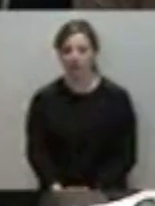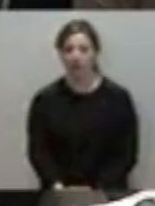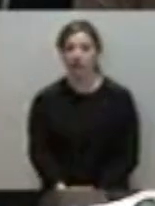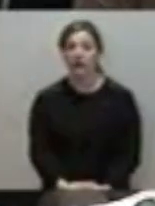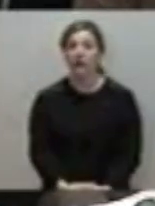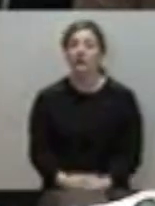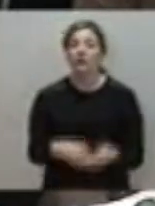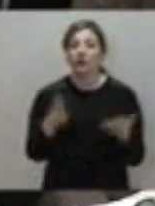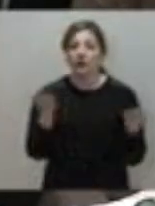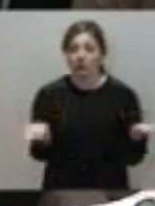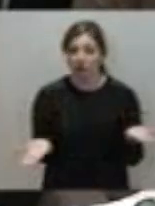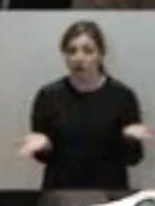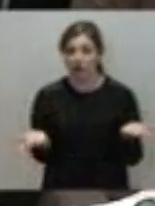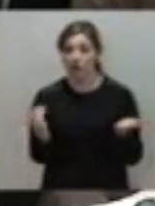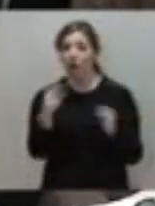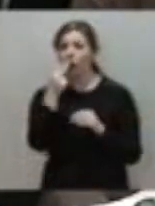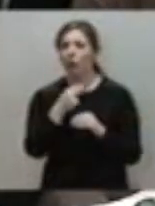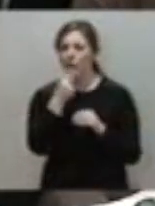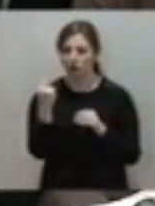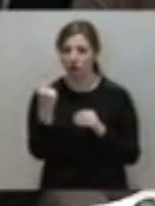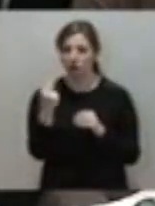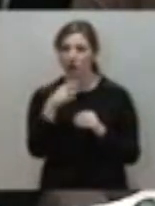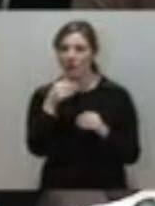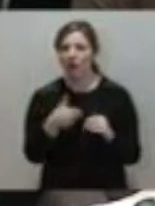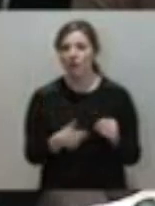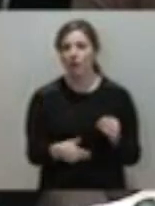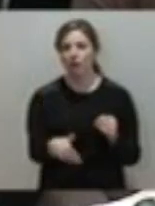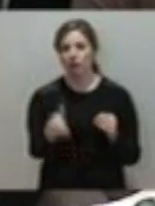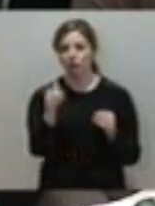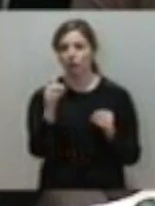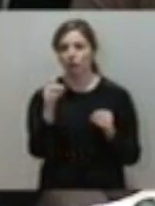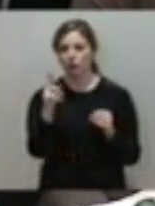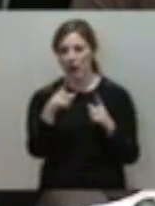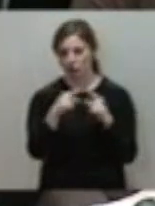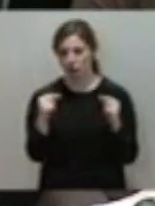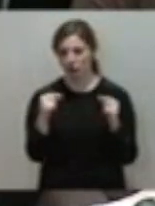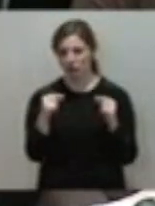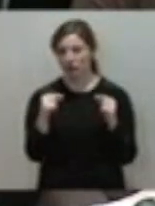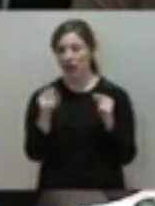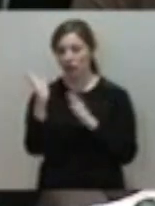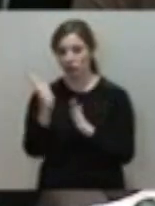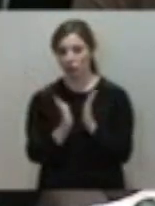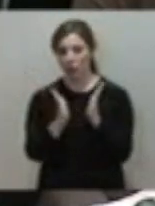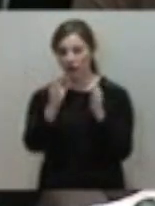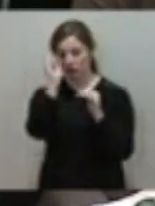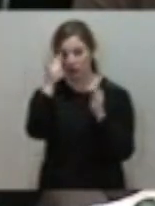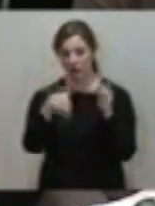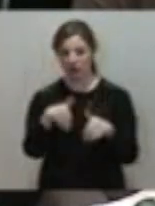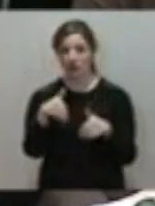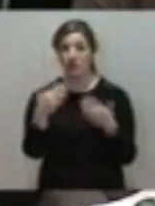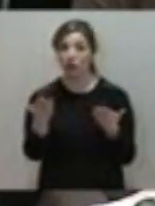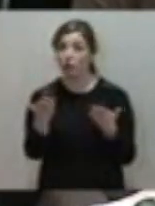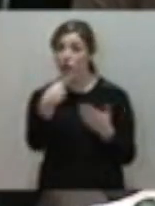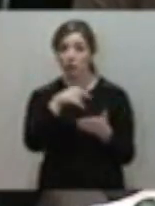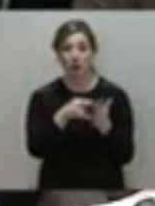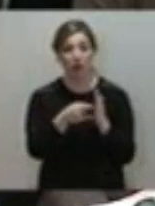Y sí que estará un compromiso para un futuro, para una transición energética, para un futuro en las cuencas mineras. Repito, ustedes no tienen